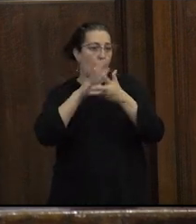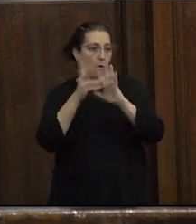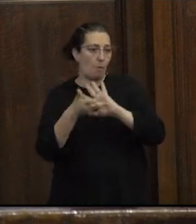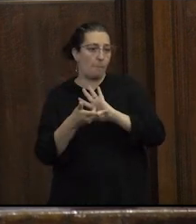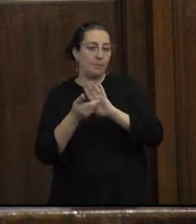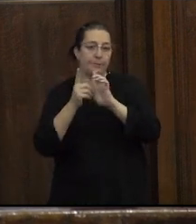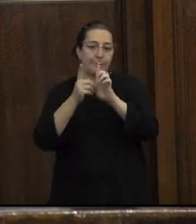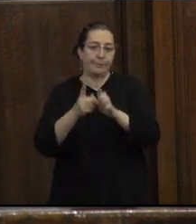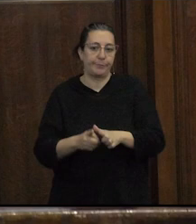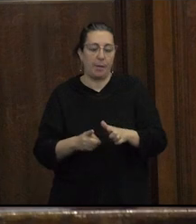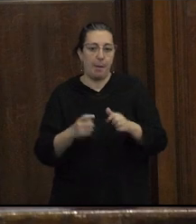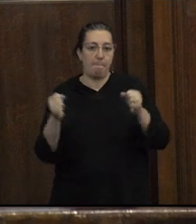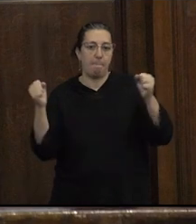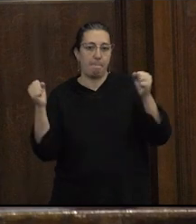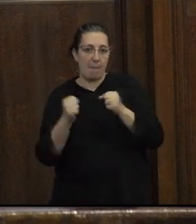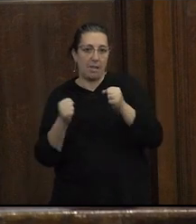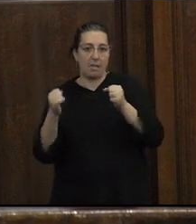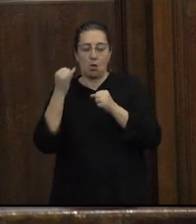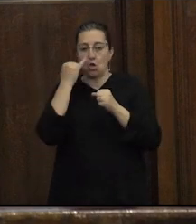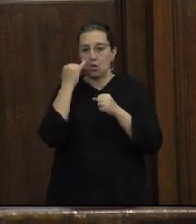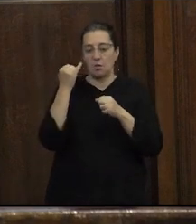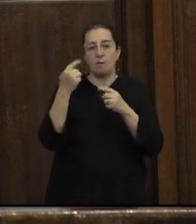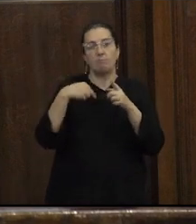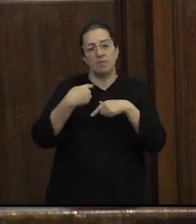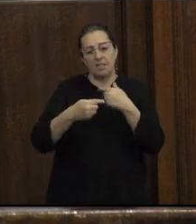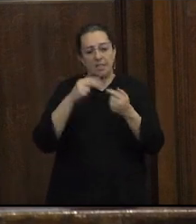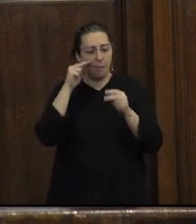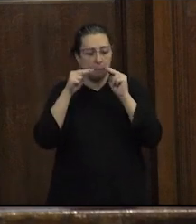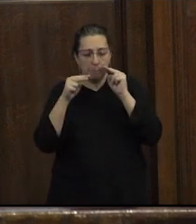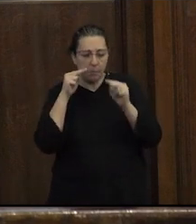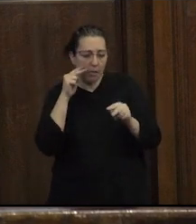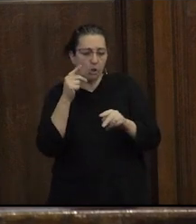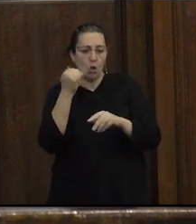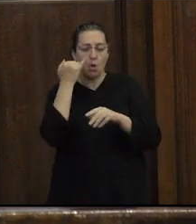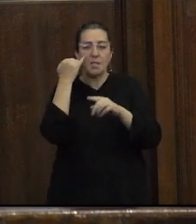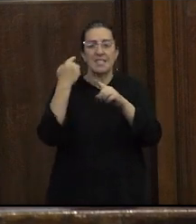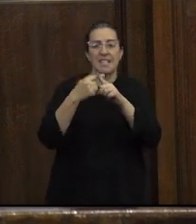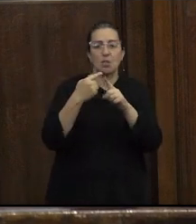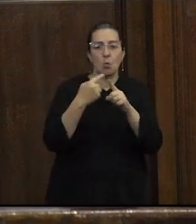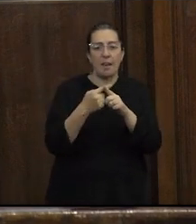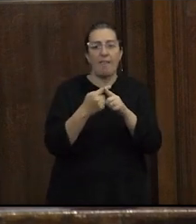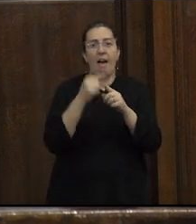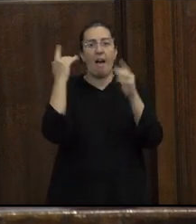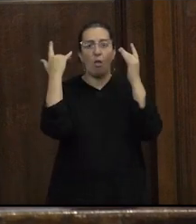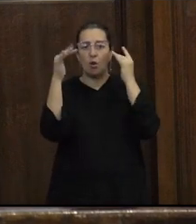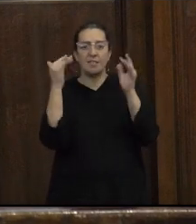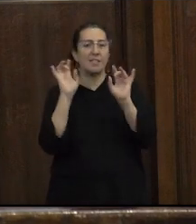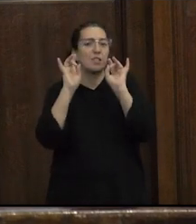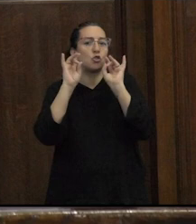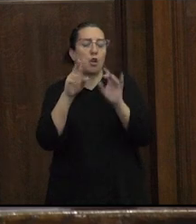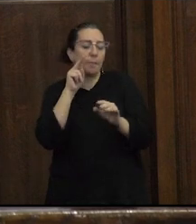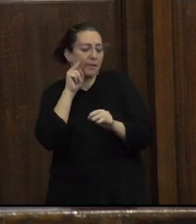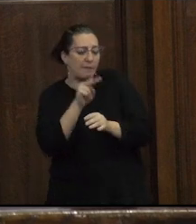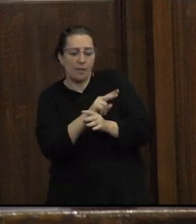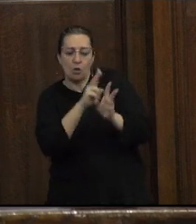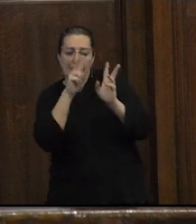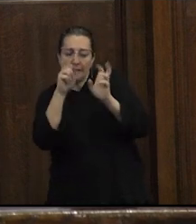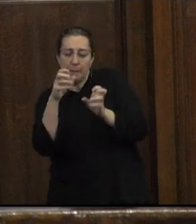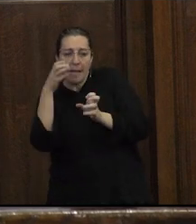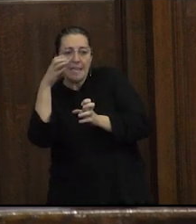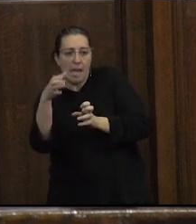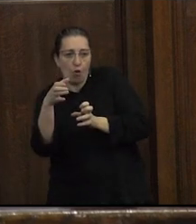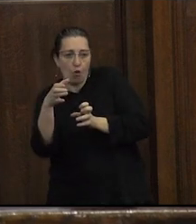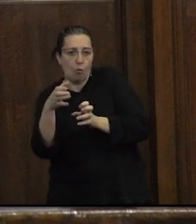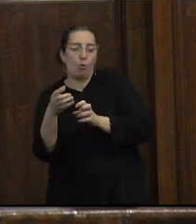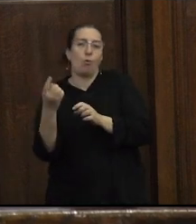sexual que siguen leyendo la sexualidad adolescente en clave única de riesgo o que estigmatizan a determinados